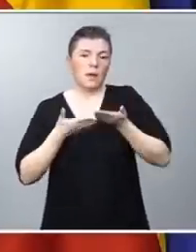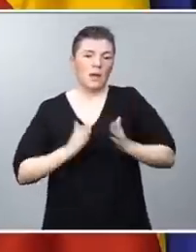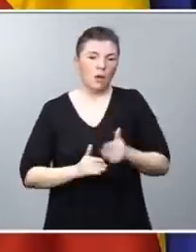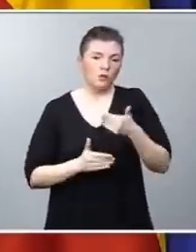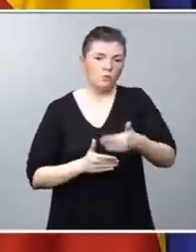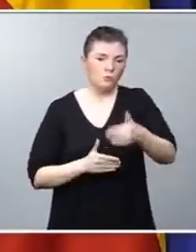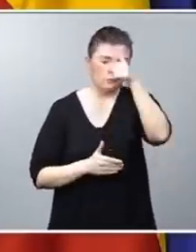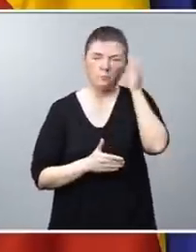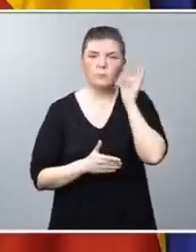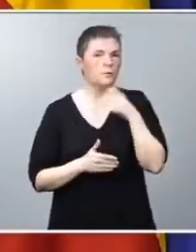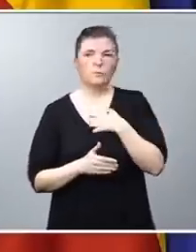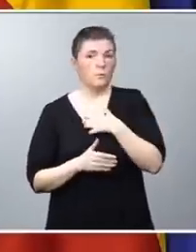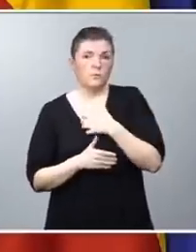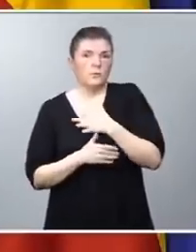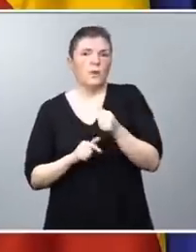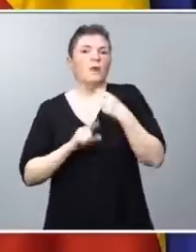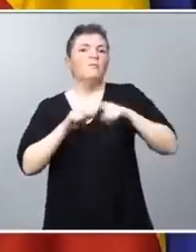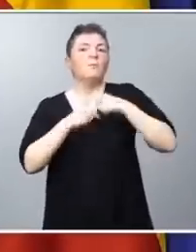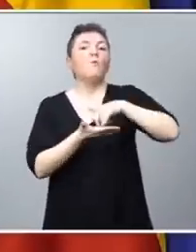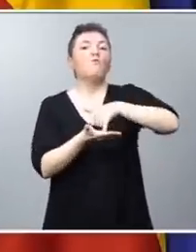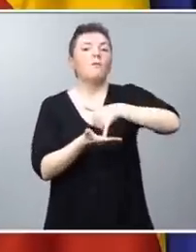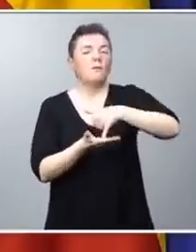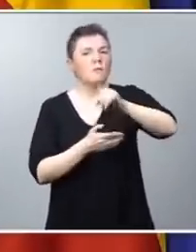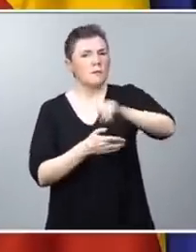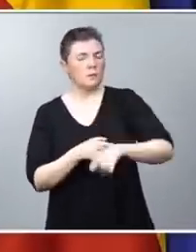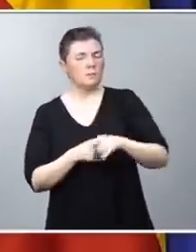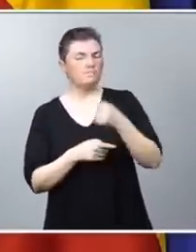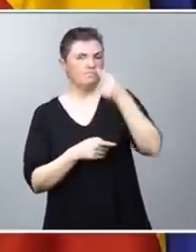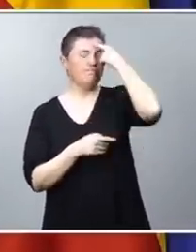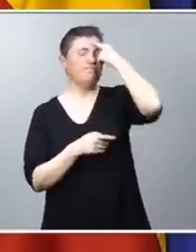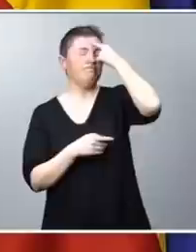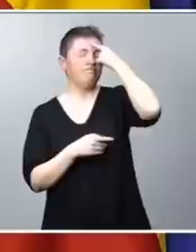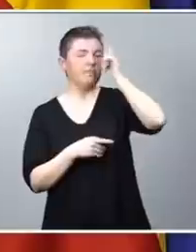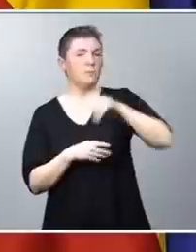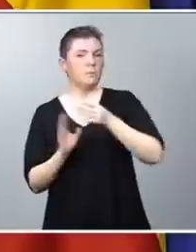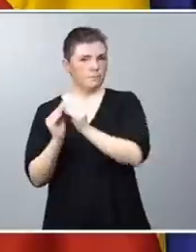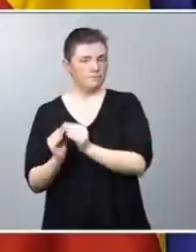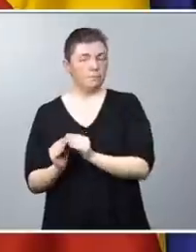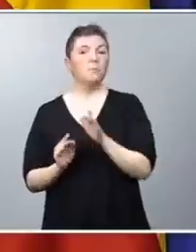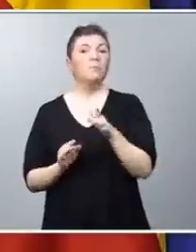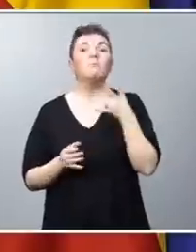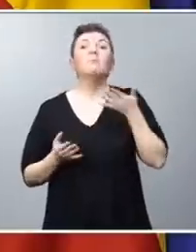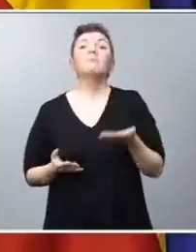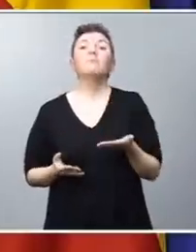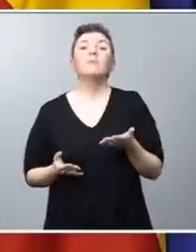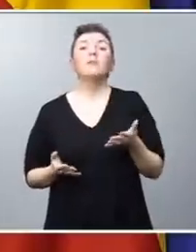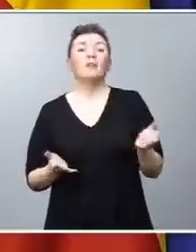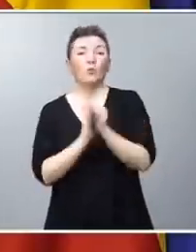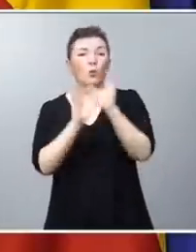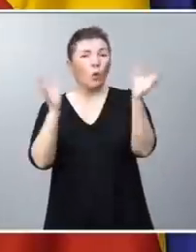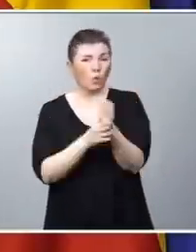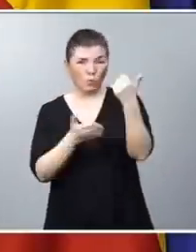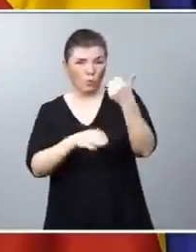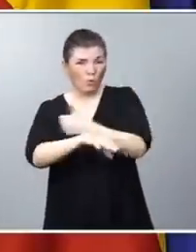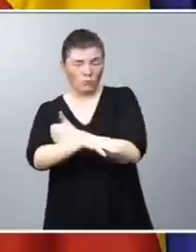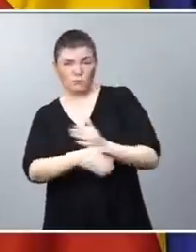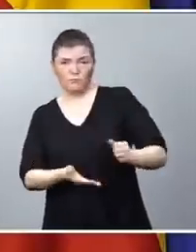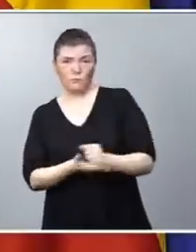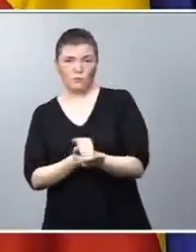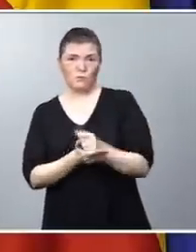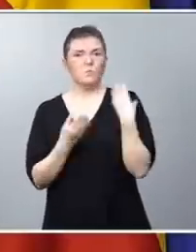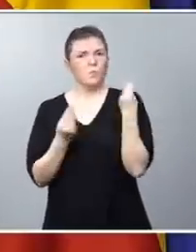a las familias vulnerables, también las hemos tenido muy presentes, pero sobre todo a todo el conjunto de la ciudadanía, que es mucha,